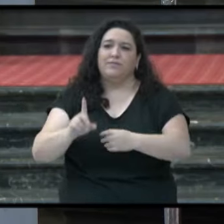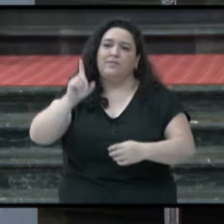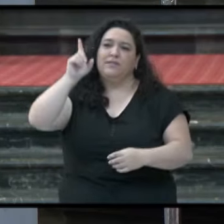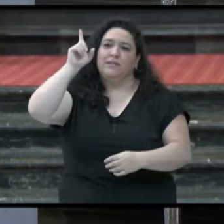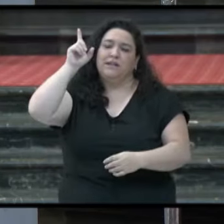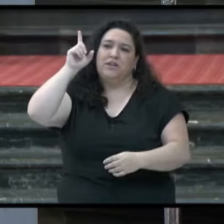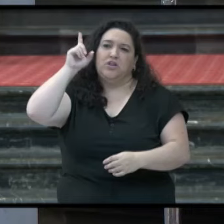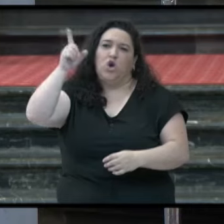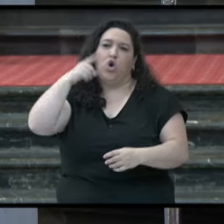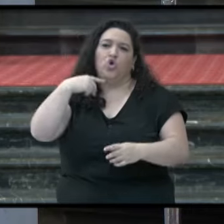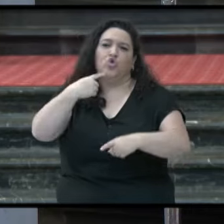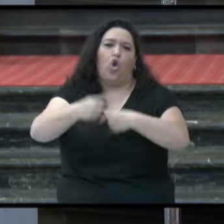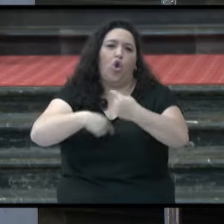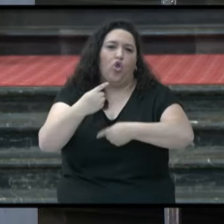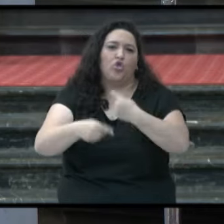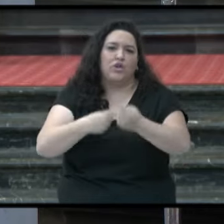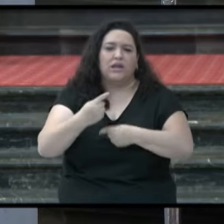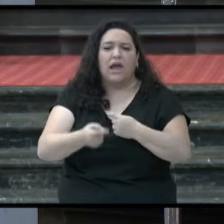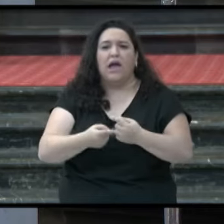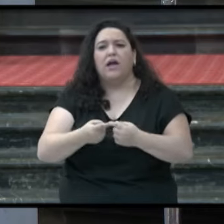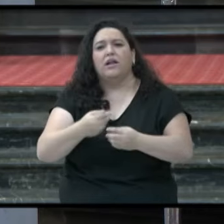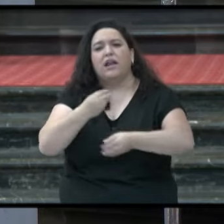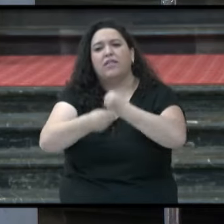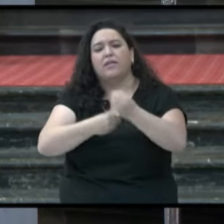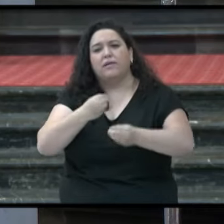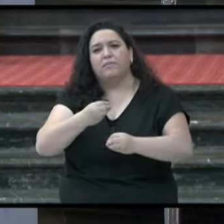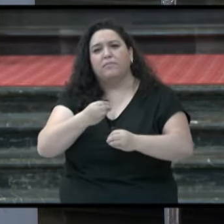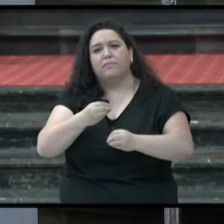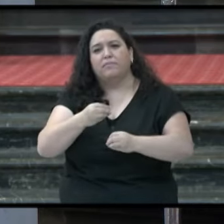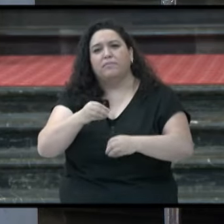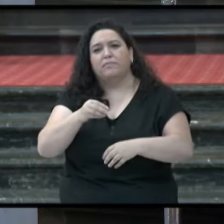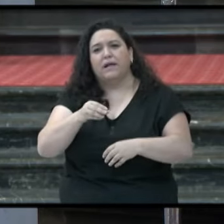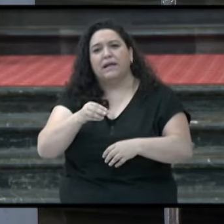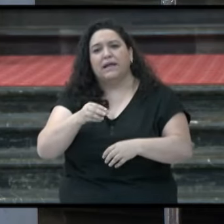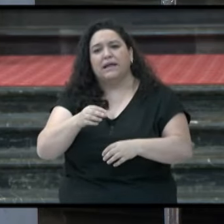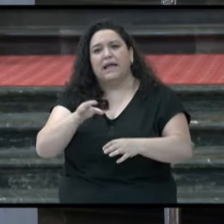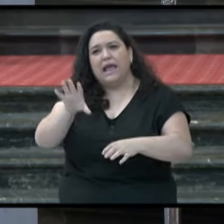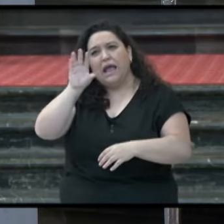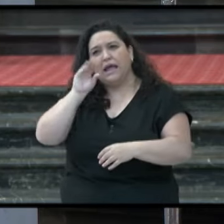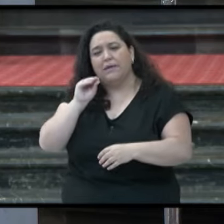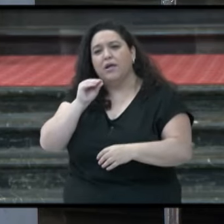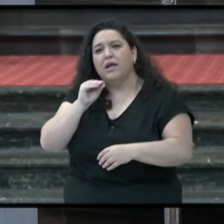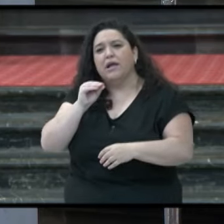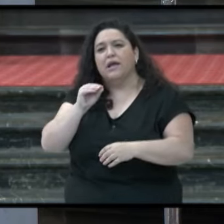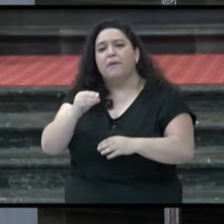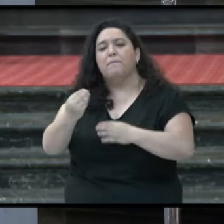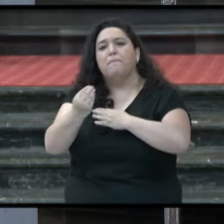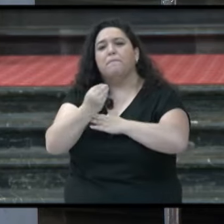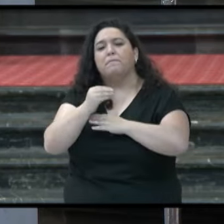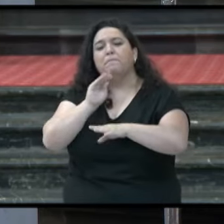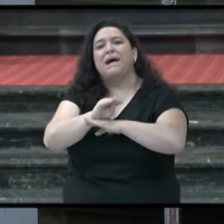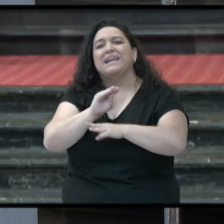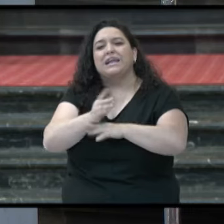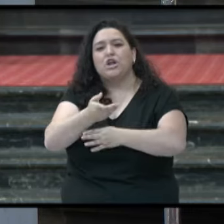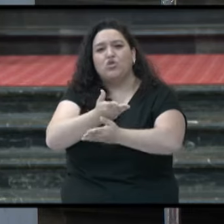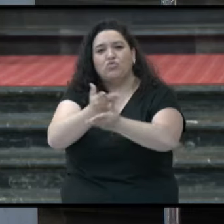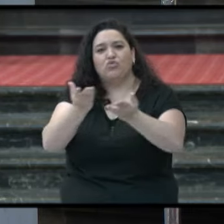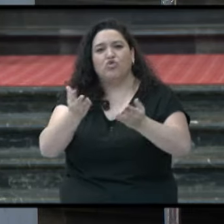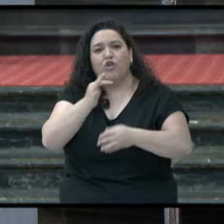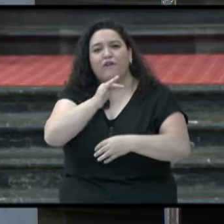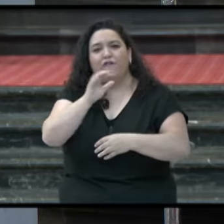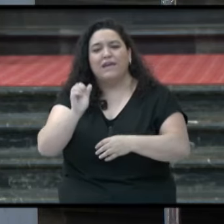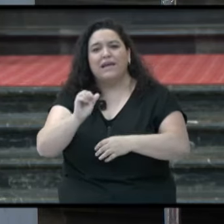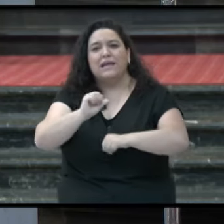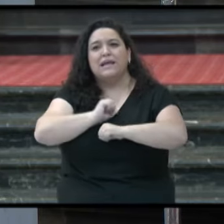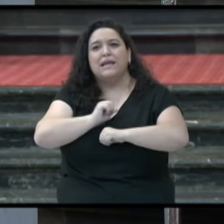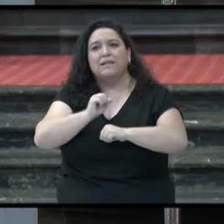milagritos todos los días para que creamos. Bastante hace que nos mantiene la fe y nos hace esperar en él.